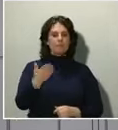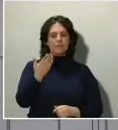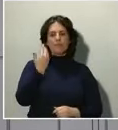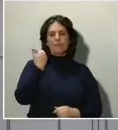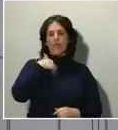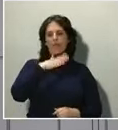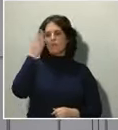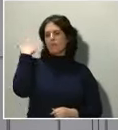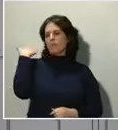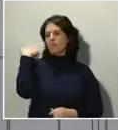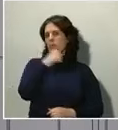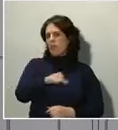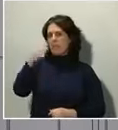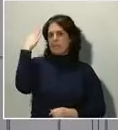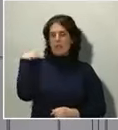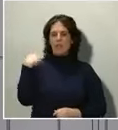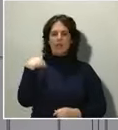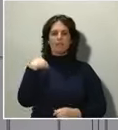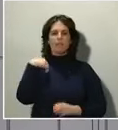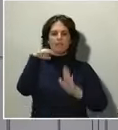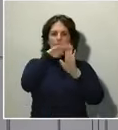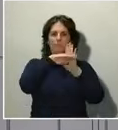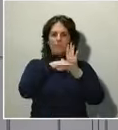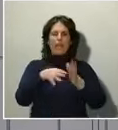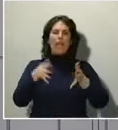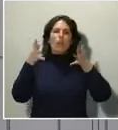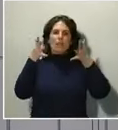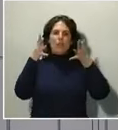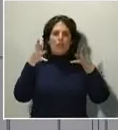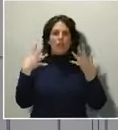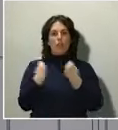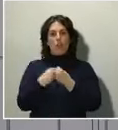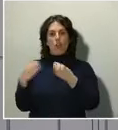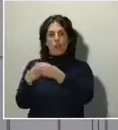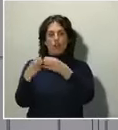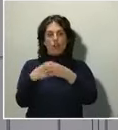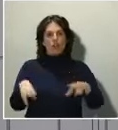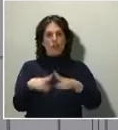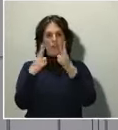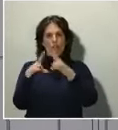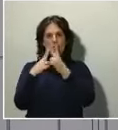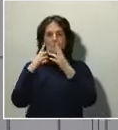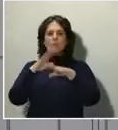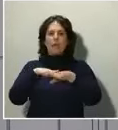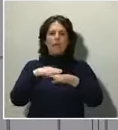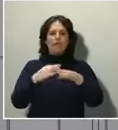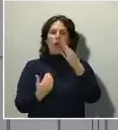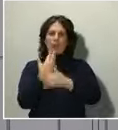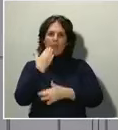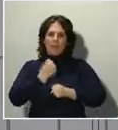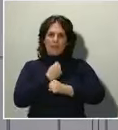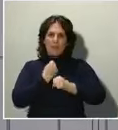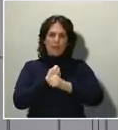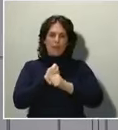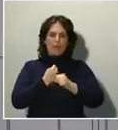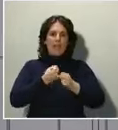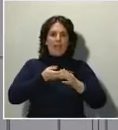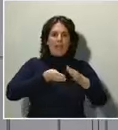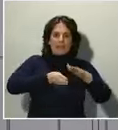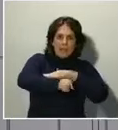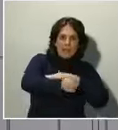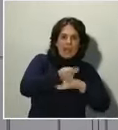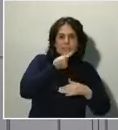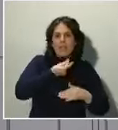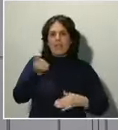recomendaciones en la línea también con los agentes sociales de flexibilizar las jornadas laborales, las jornadas de entrada, de salida también de los